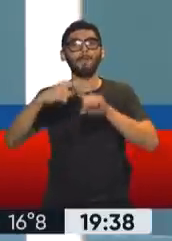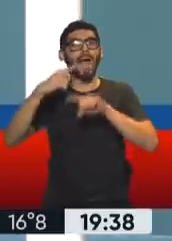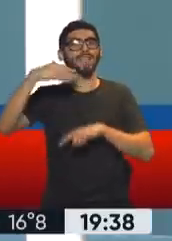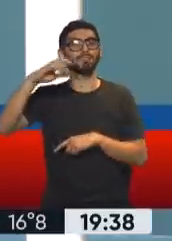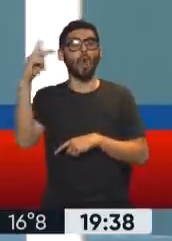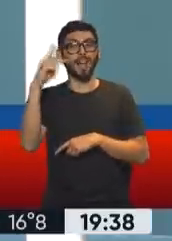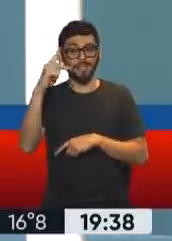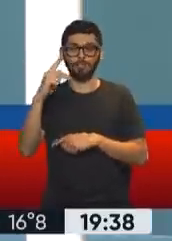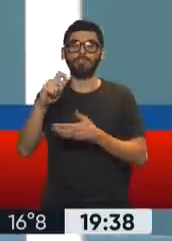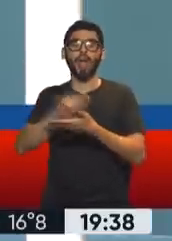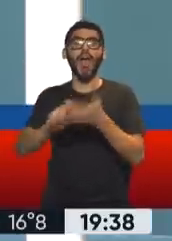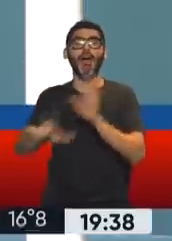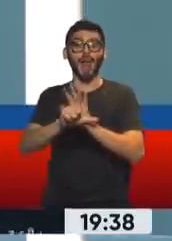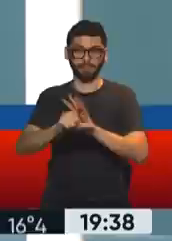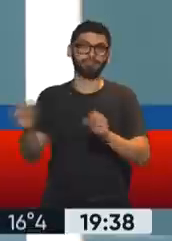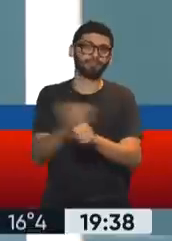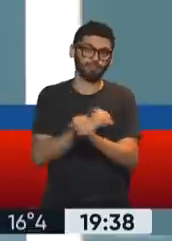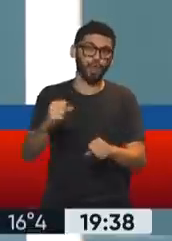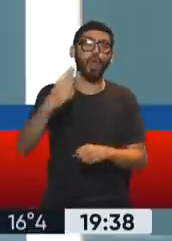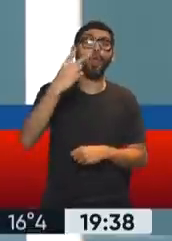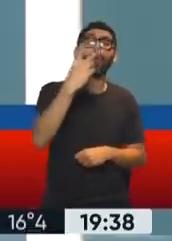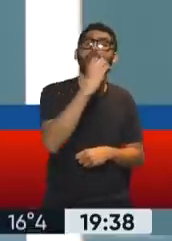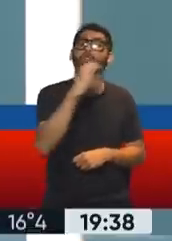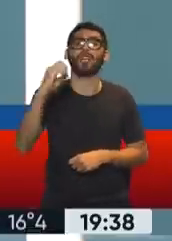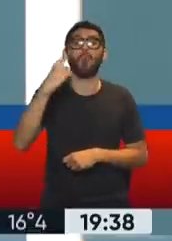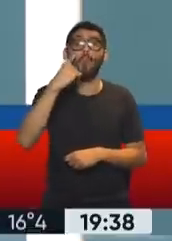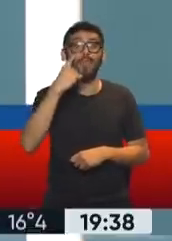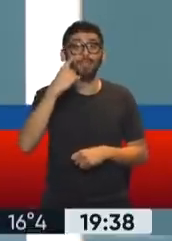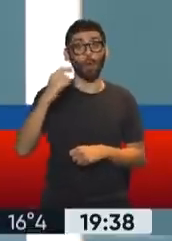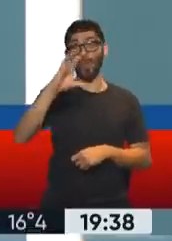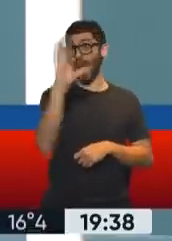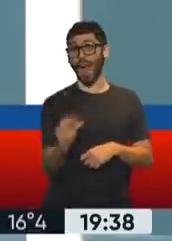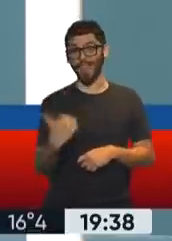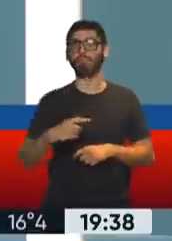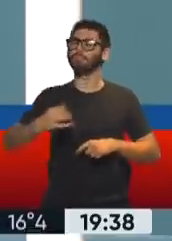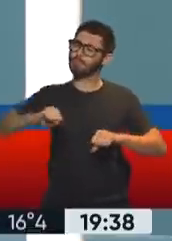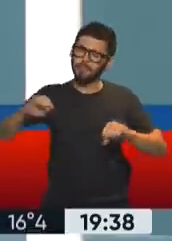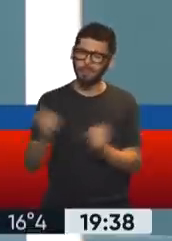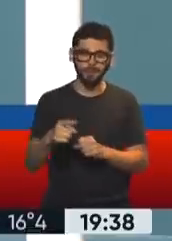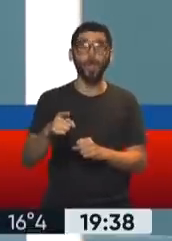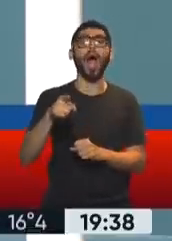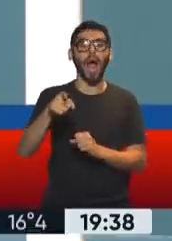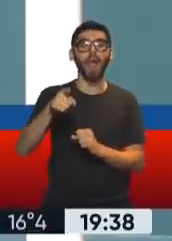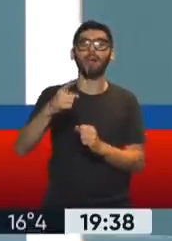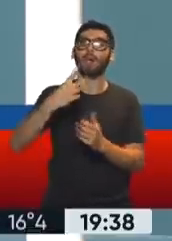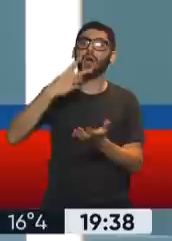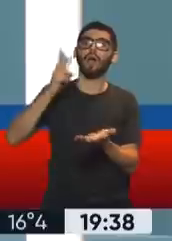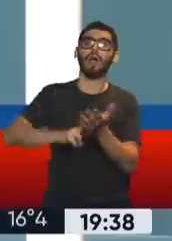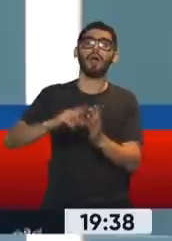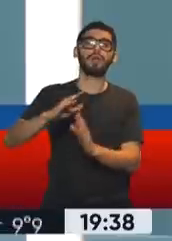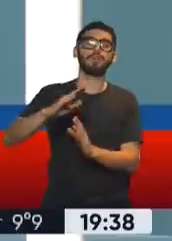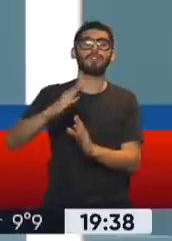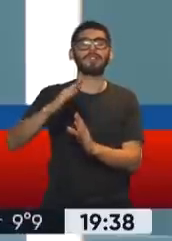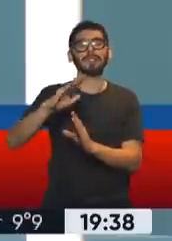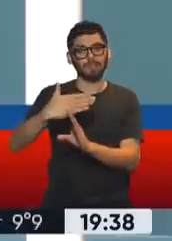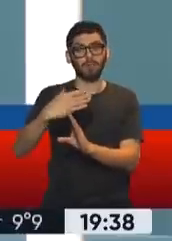235 municipios de la Argentina donde hace de verdad mucho frío tengan una tarifa diferencial, porque justamente para nosotros